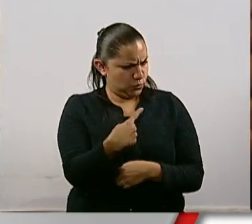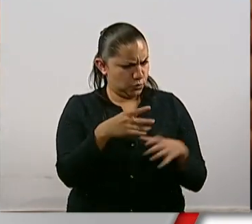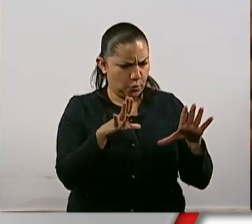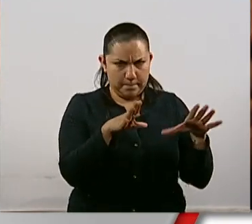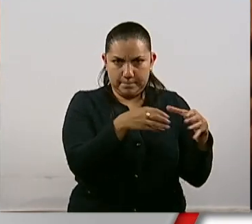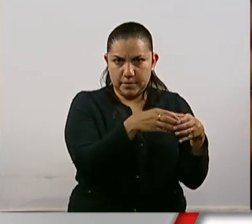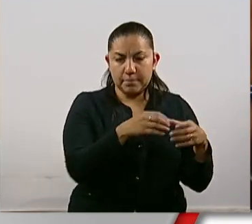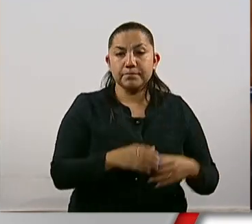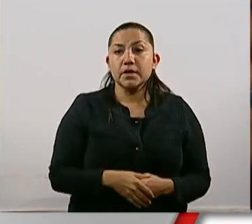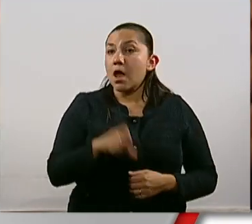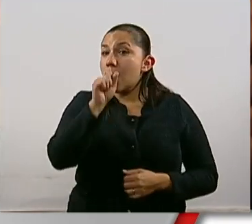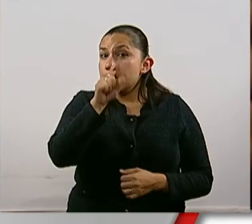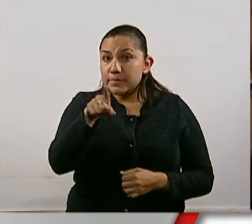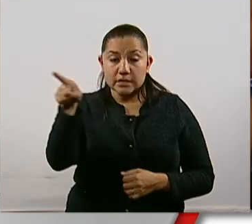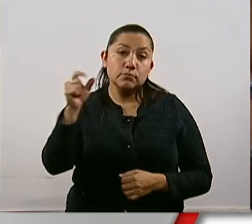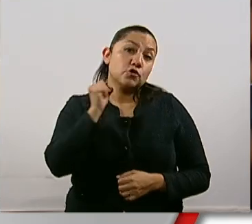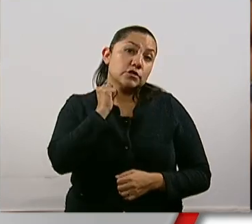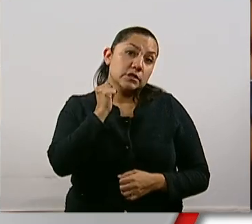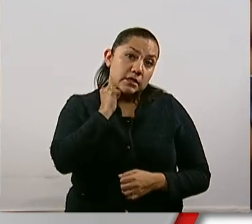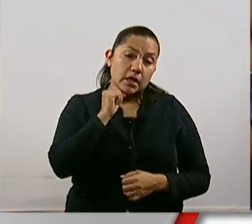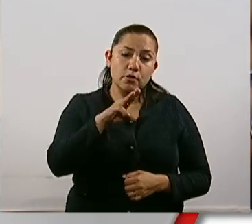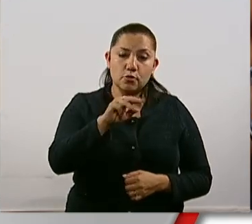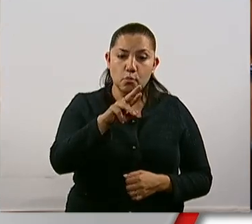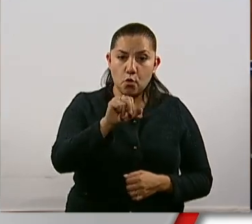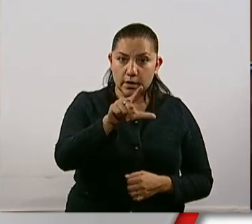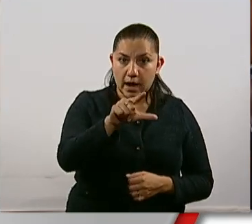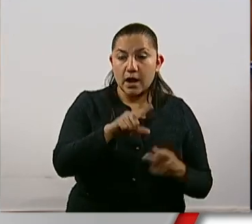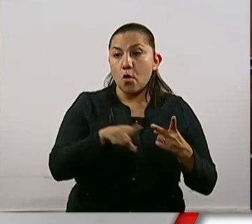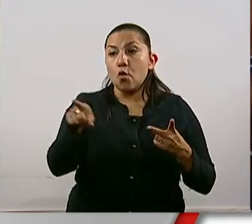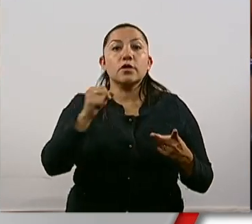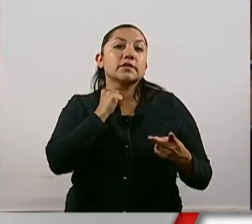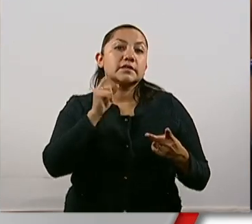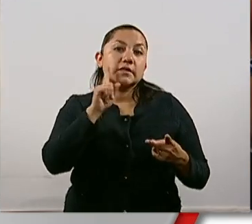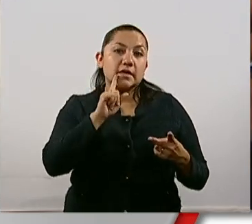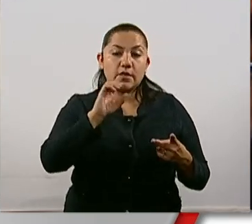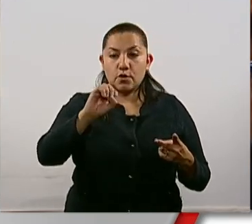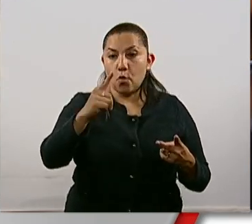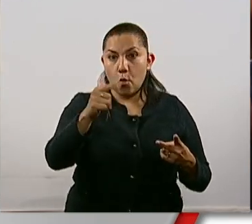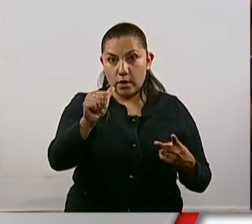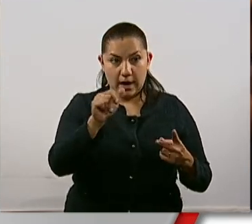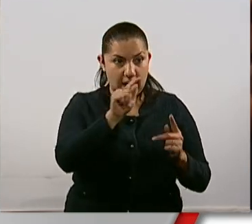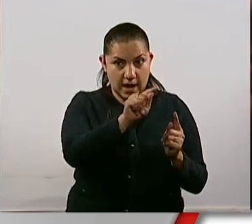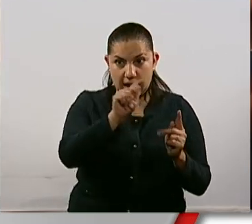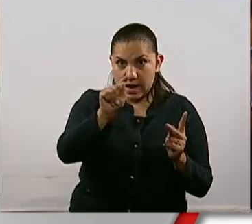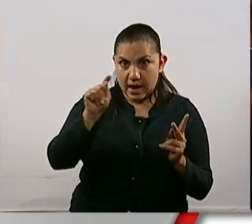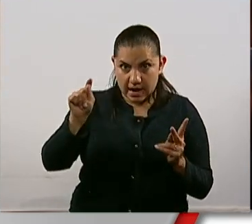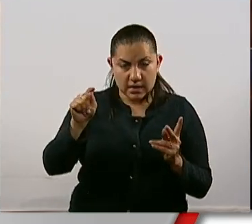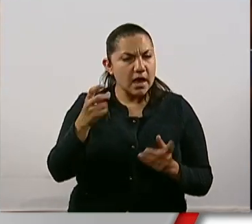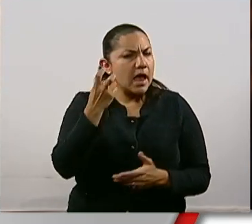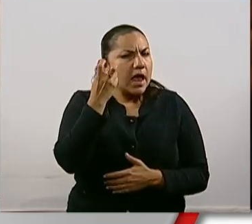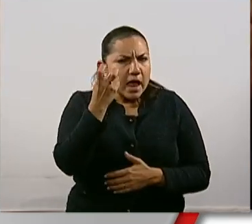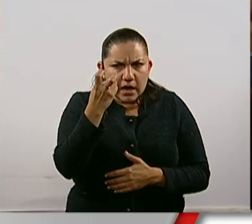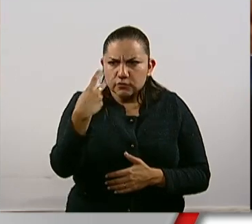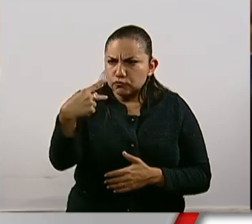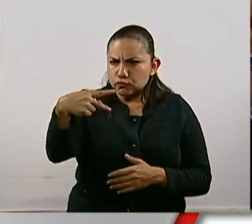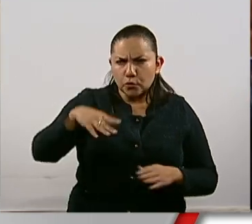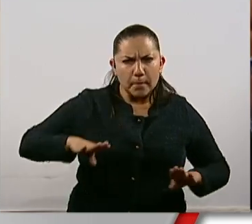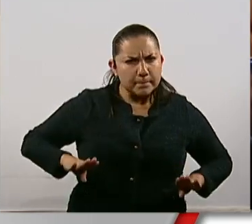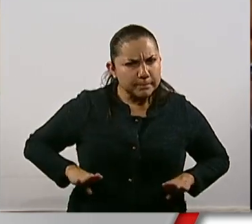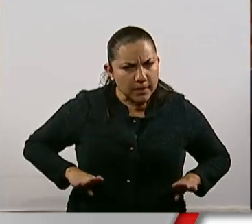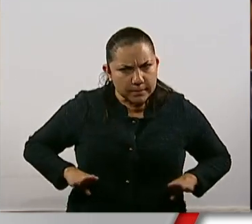el senador Ricardo Monreal, como lo ha hecho la senadora Olga, la relación de fraternidad partidaria,